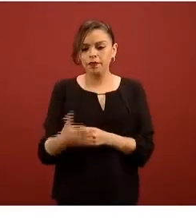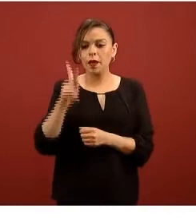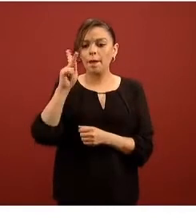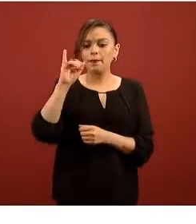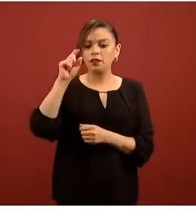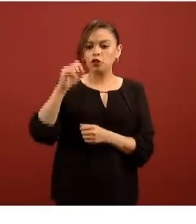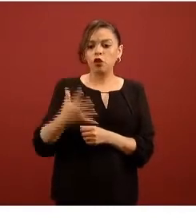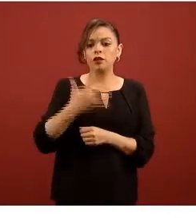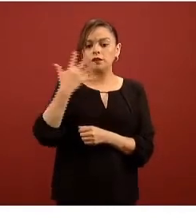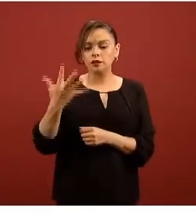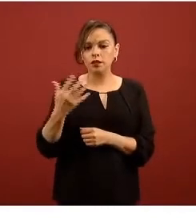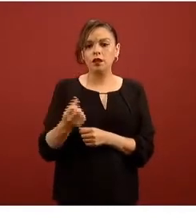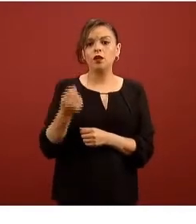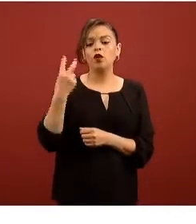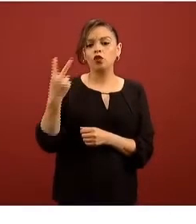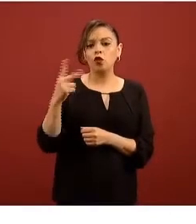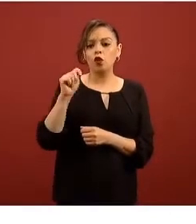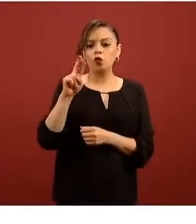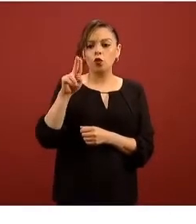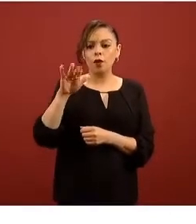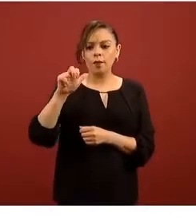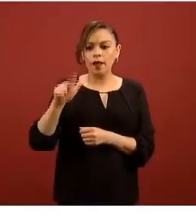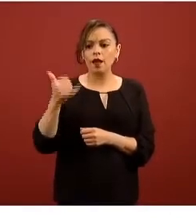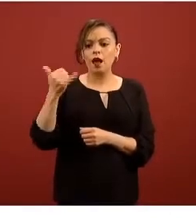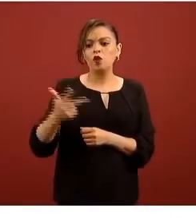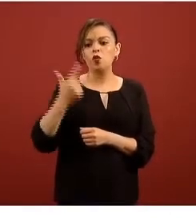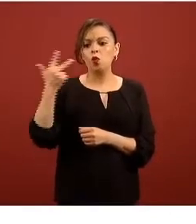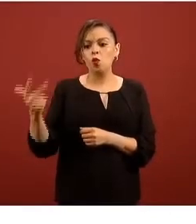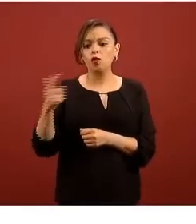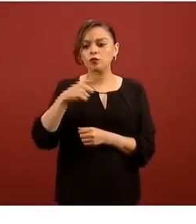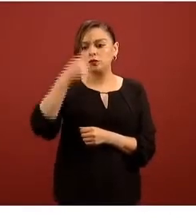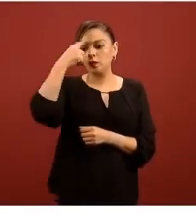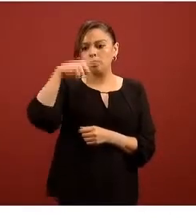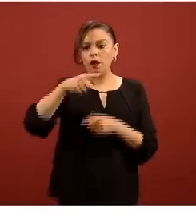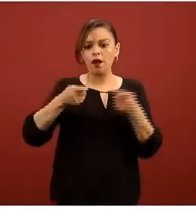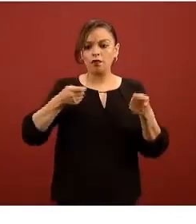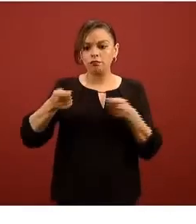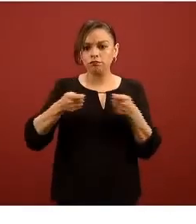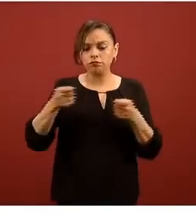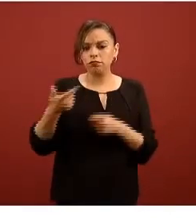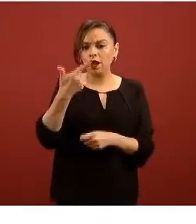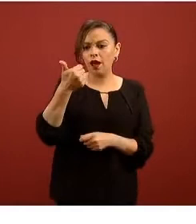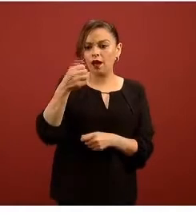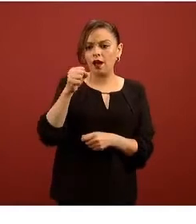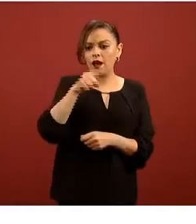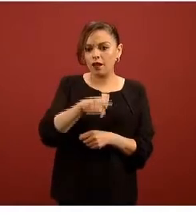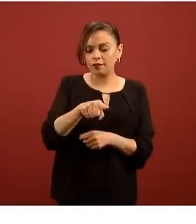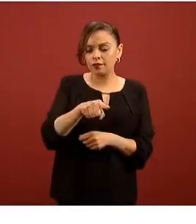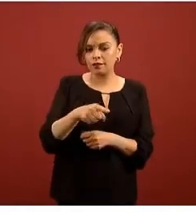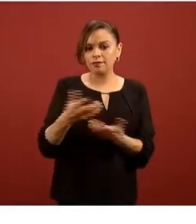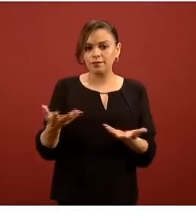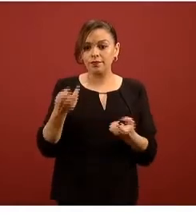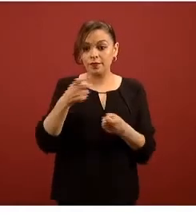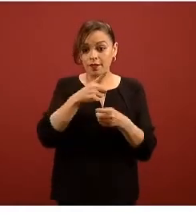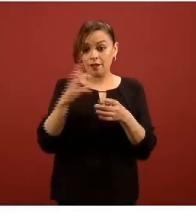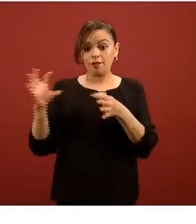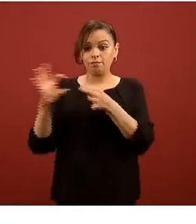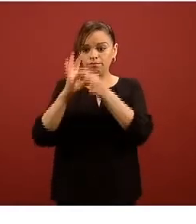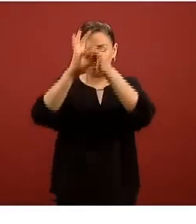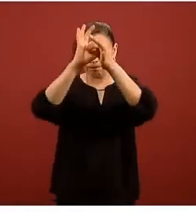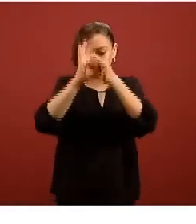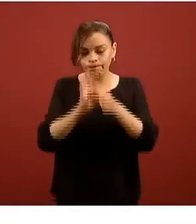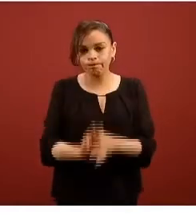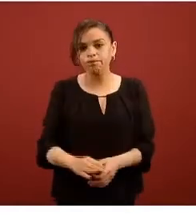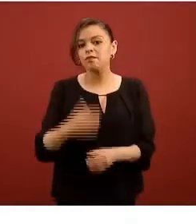y 8 de control de gases de fuente externa los que vemos ya totalmente enfilados a poder